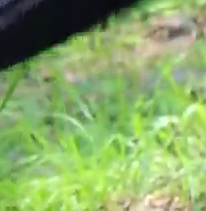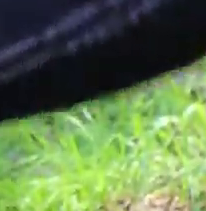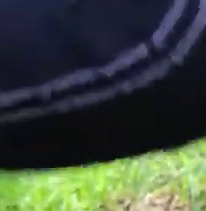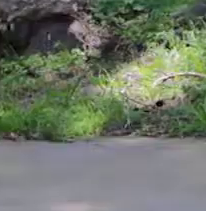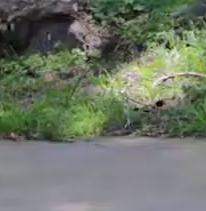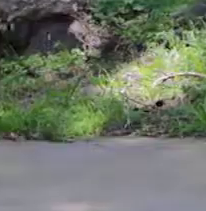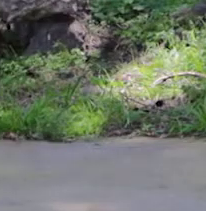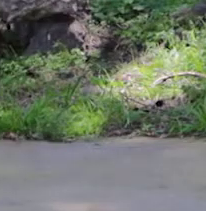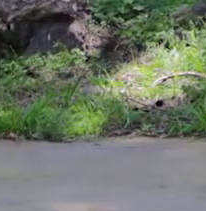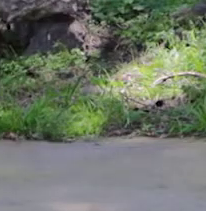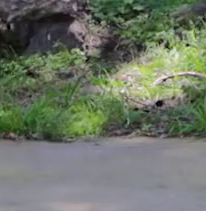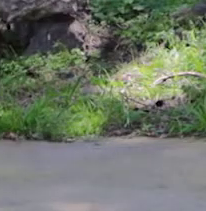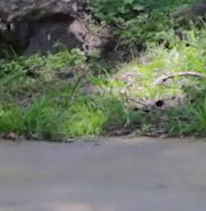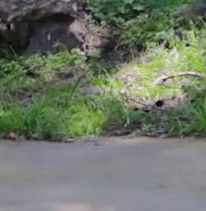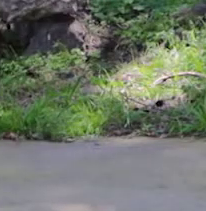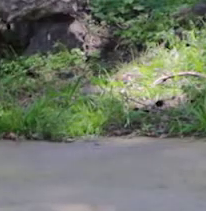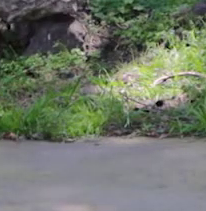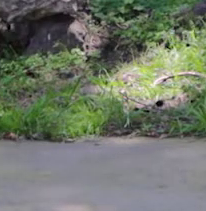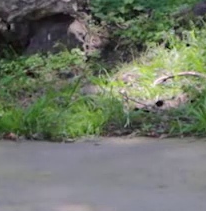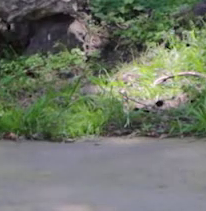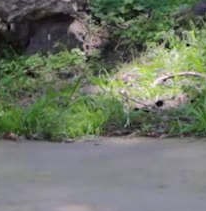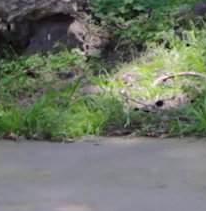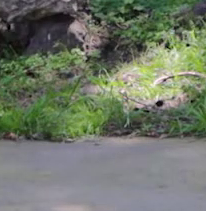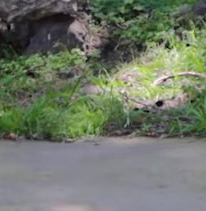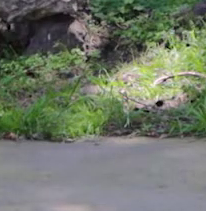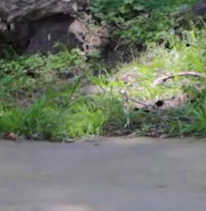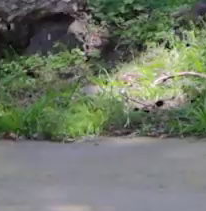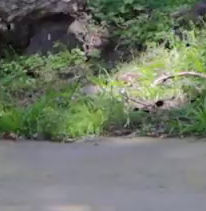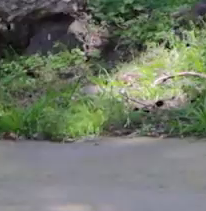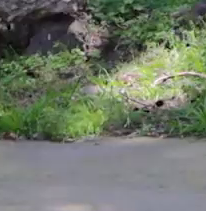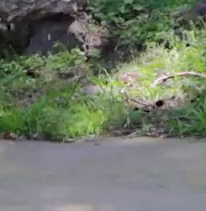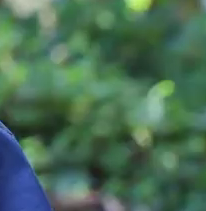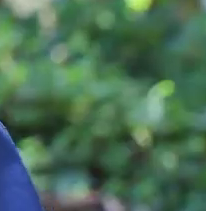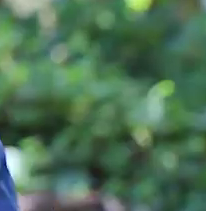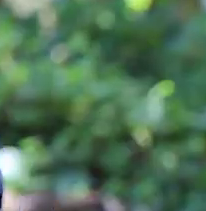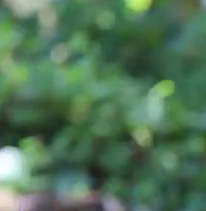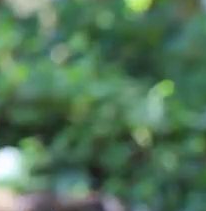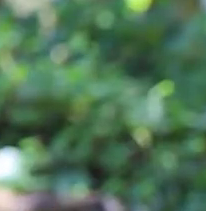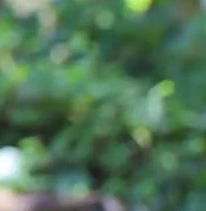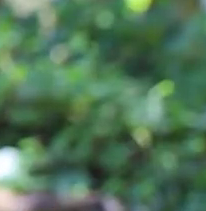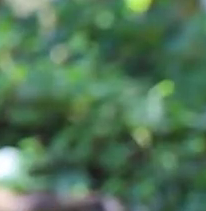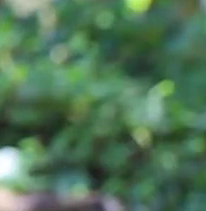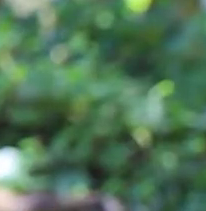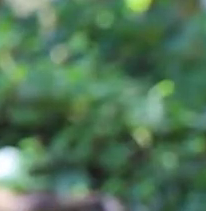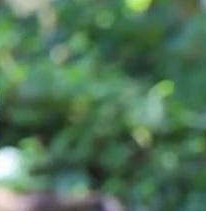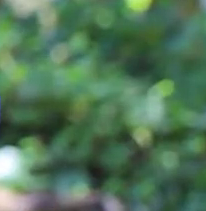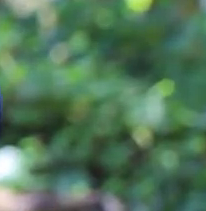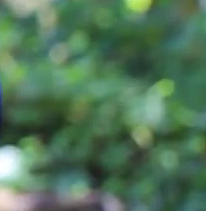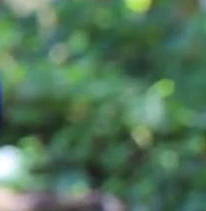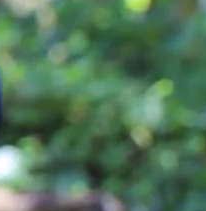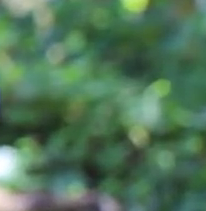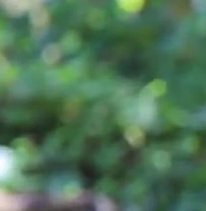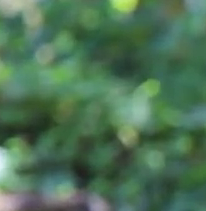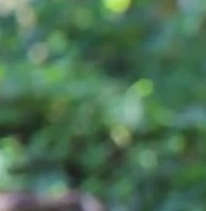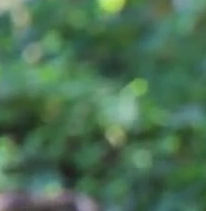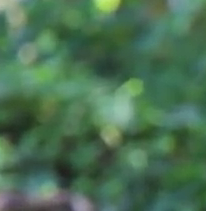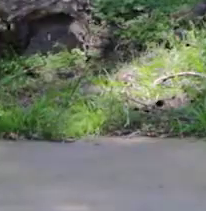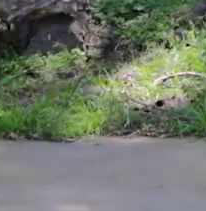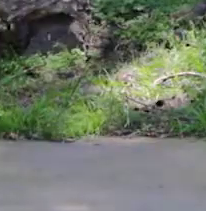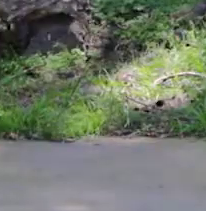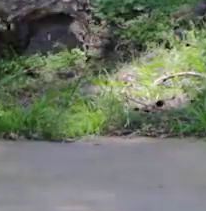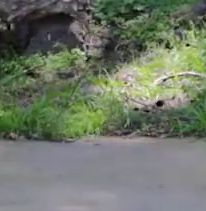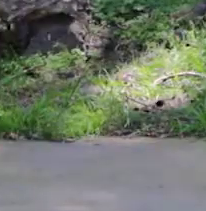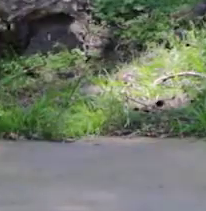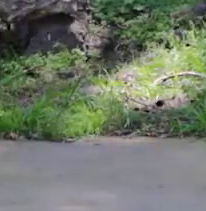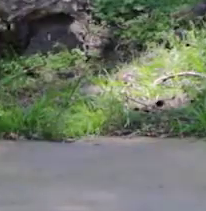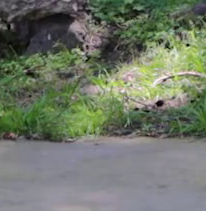Muy bien. Vamos a abrir nuestro compás. Levamos los brazos y vamos a trabajar la pierna. Bajamos,